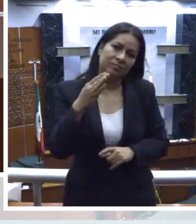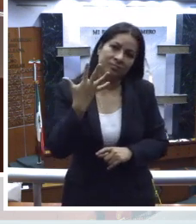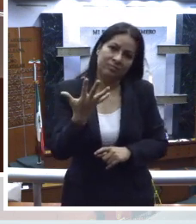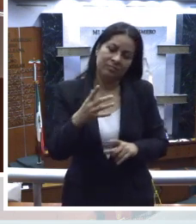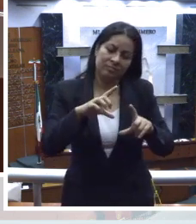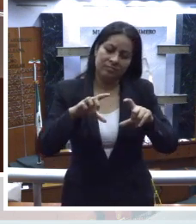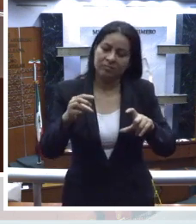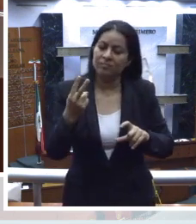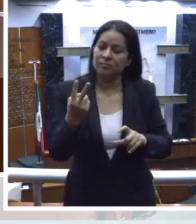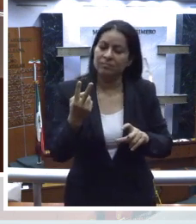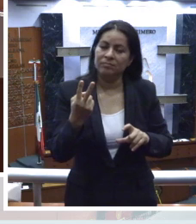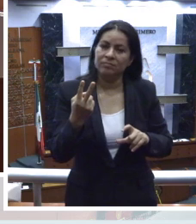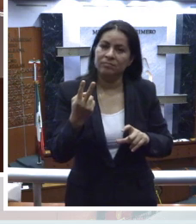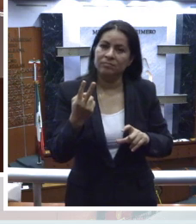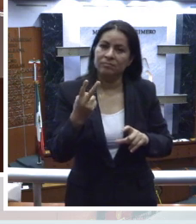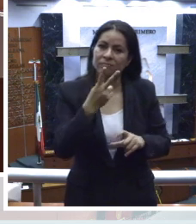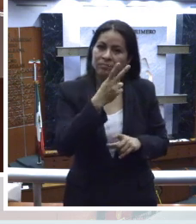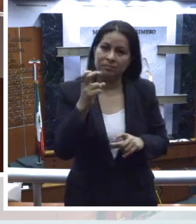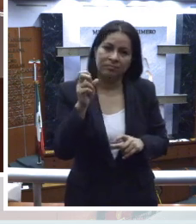fracción segunda,